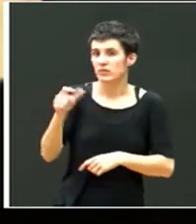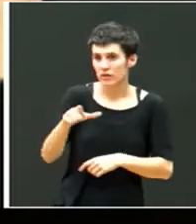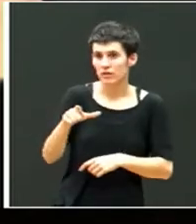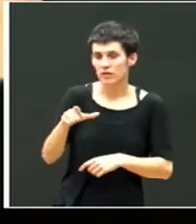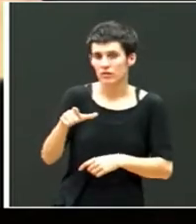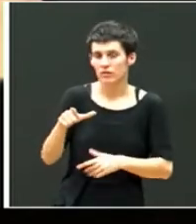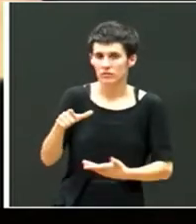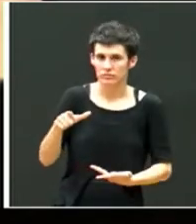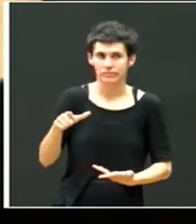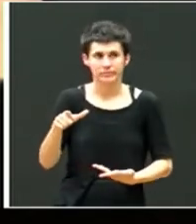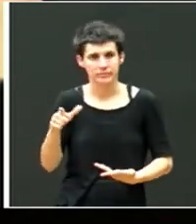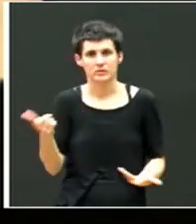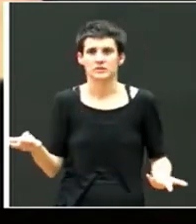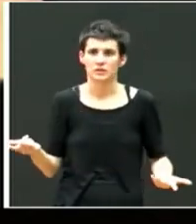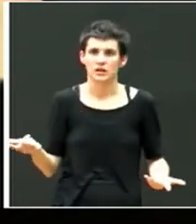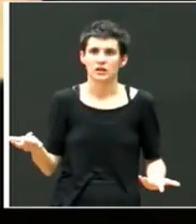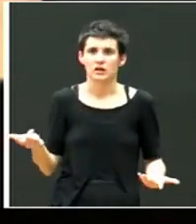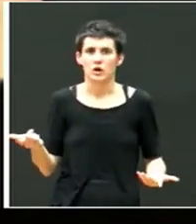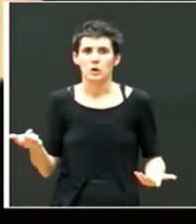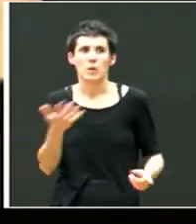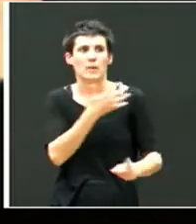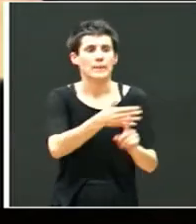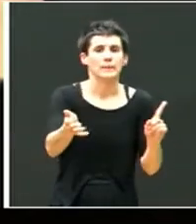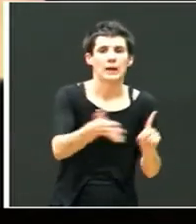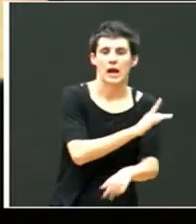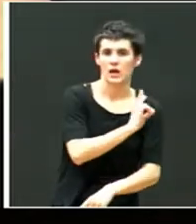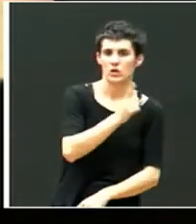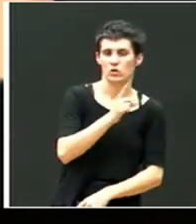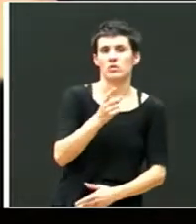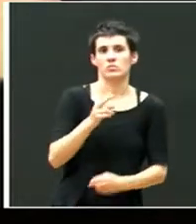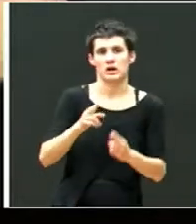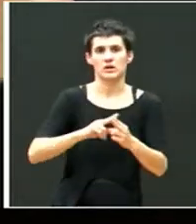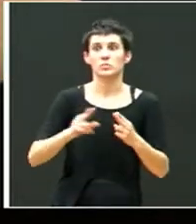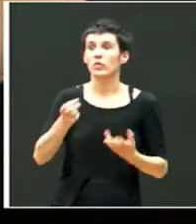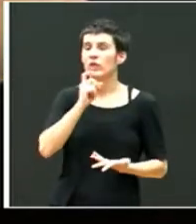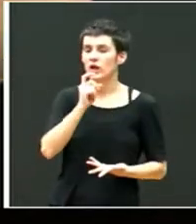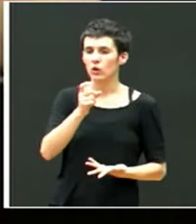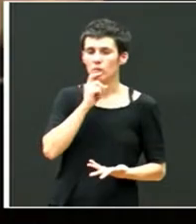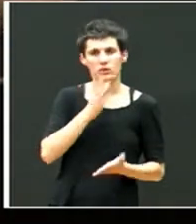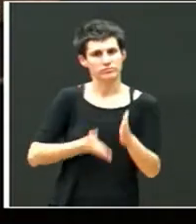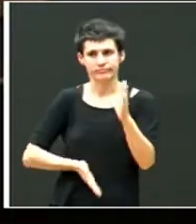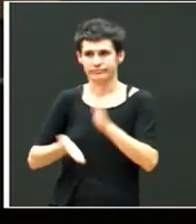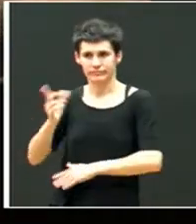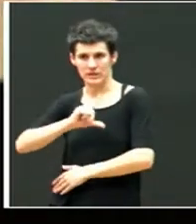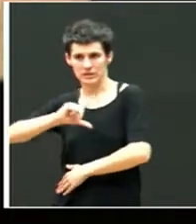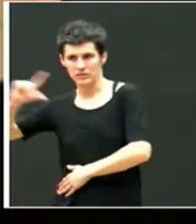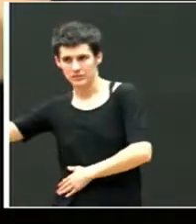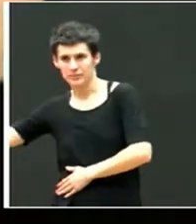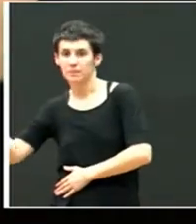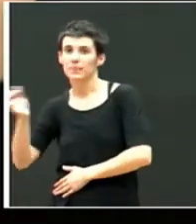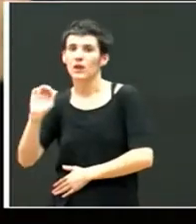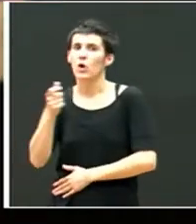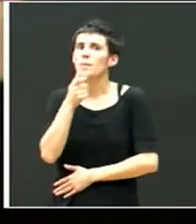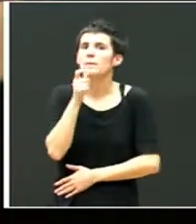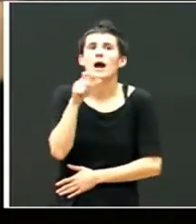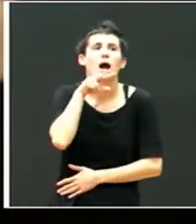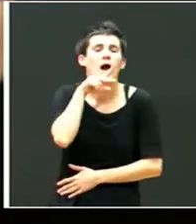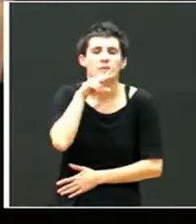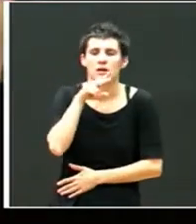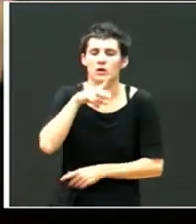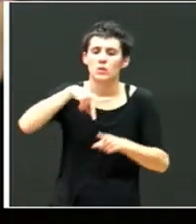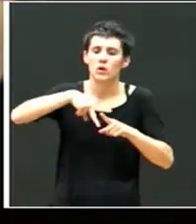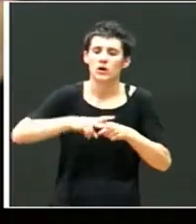pegarle a alguien, pues responder o yéndose porque no podía aguantar o con la palabra o de otras maneras, otros